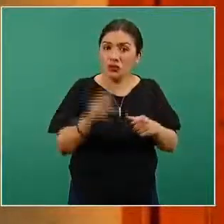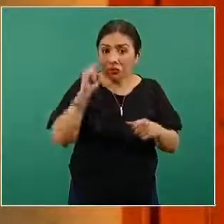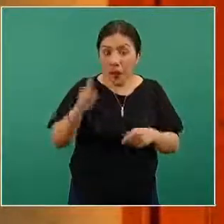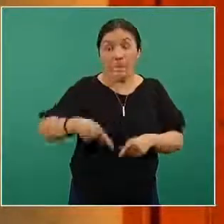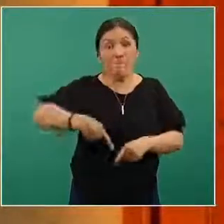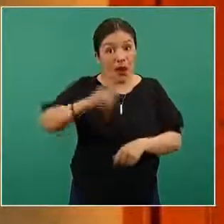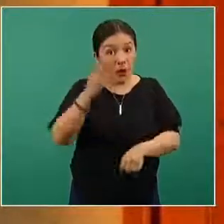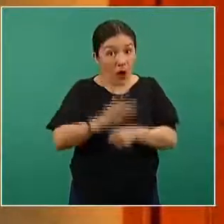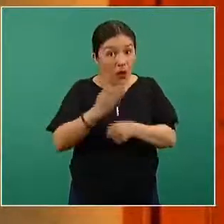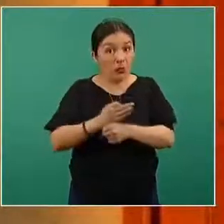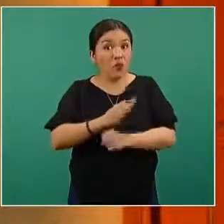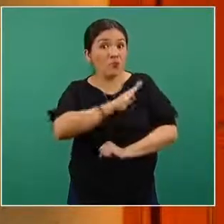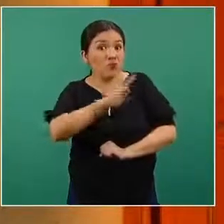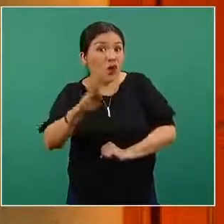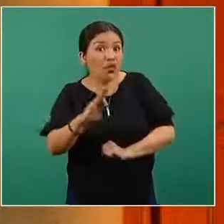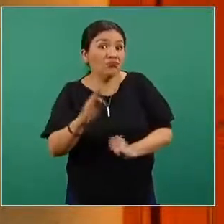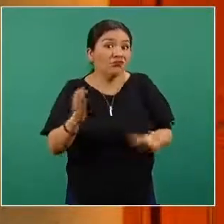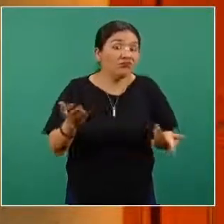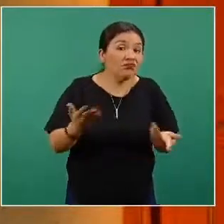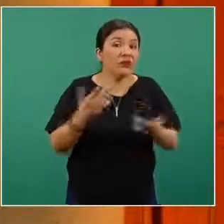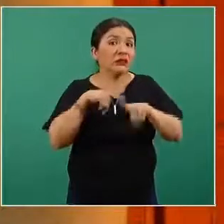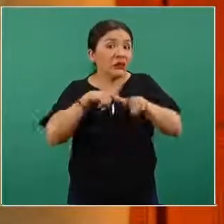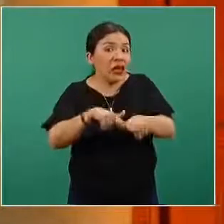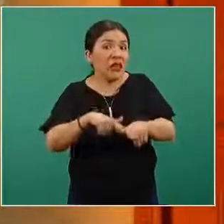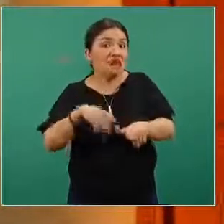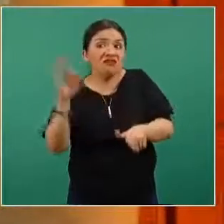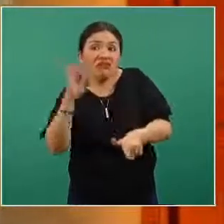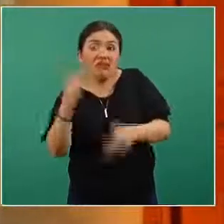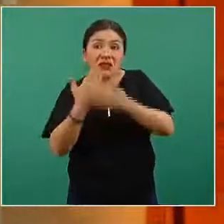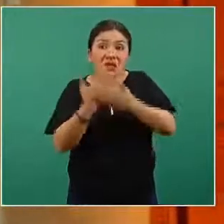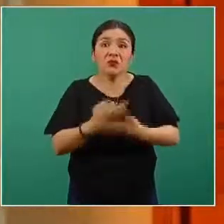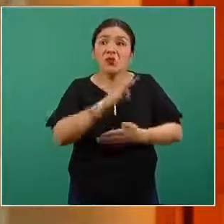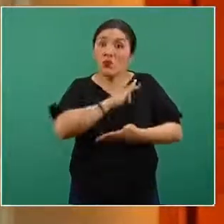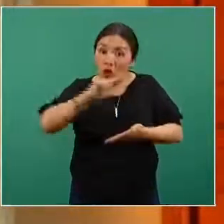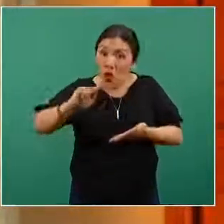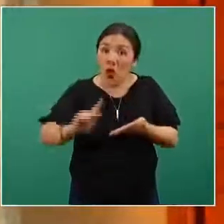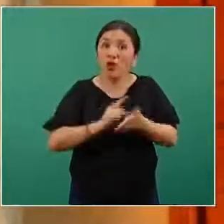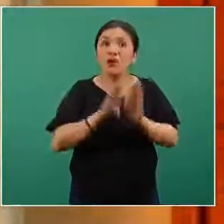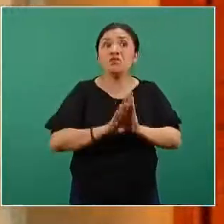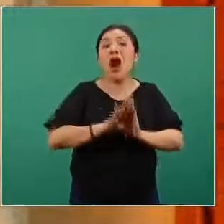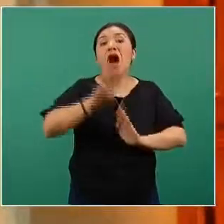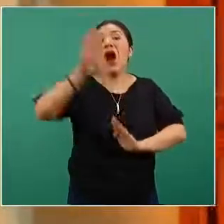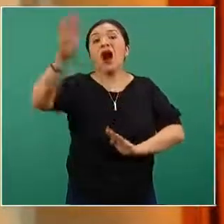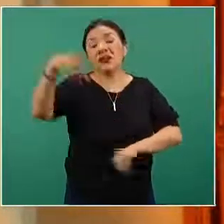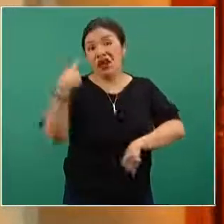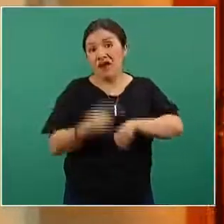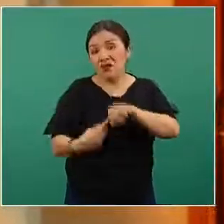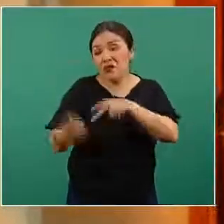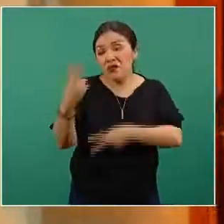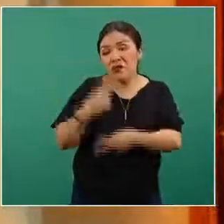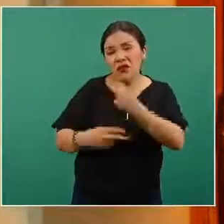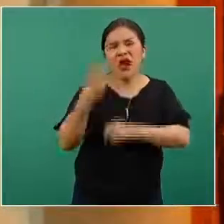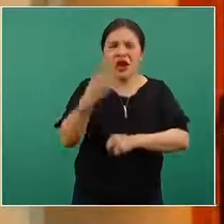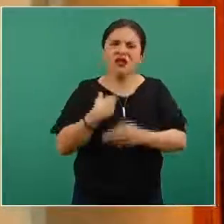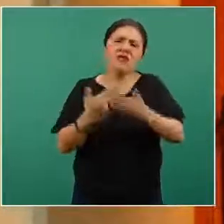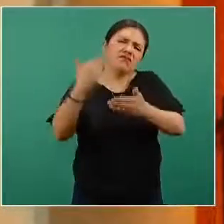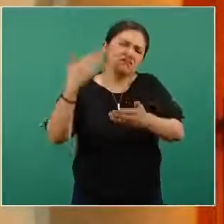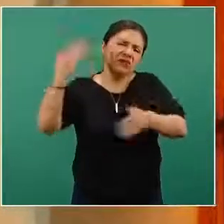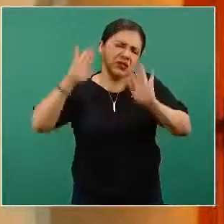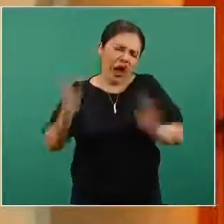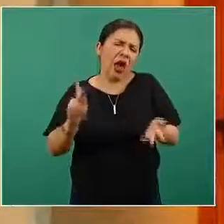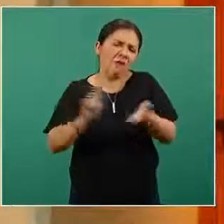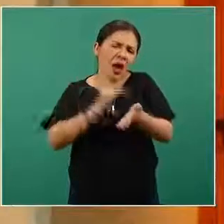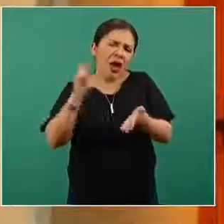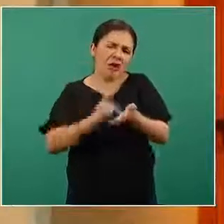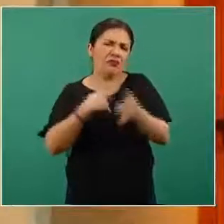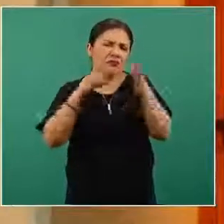estemos esperando que en un momento dado esta curva nuevamente vuelva a incrementar y esto ya se ha dicho en días pasados,